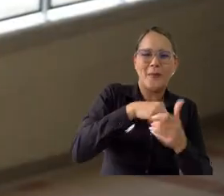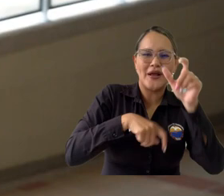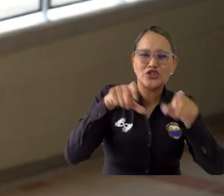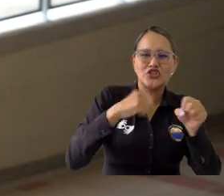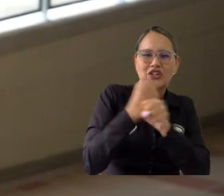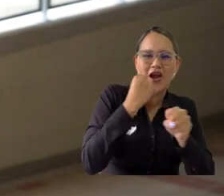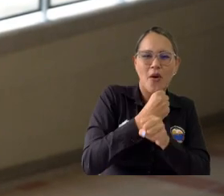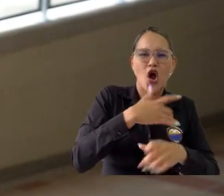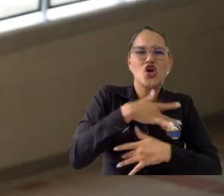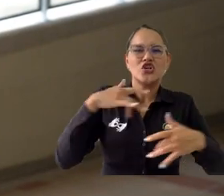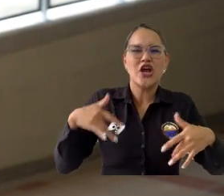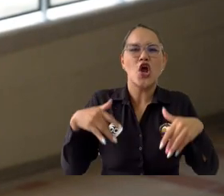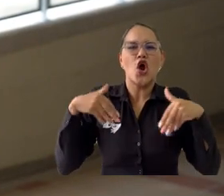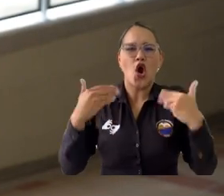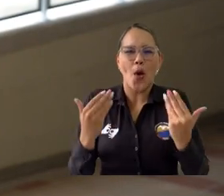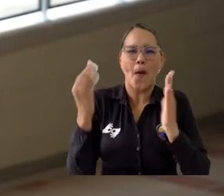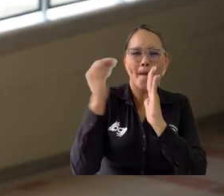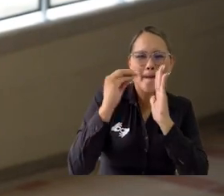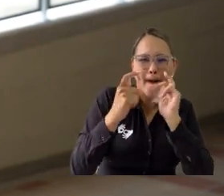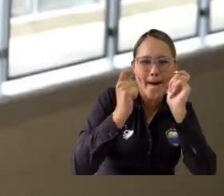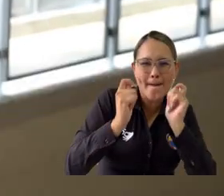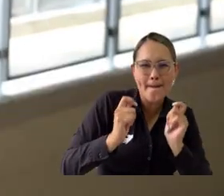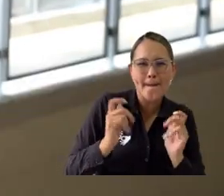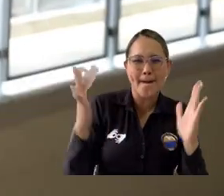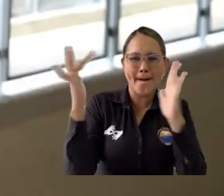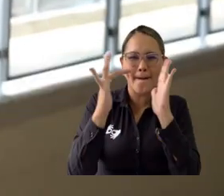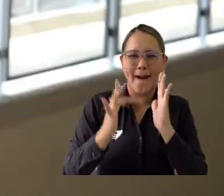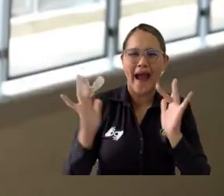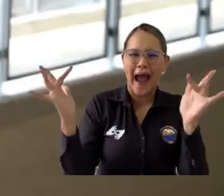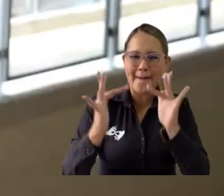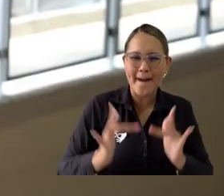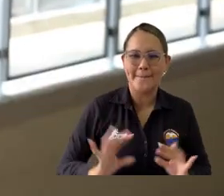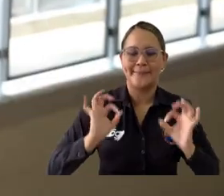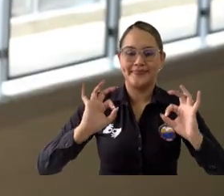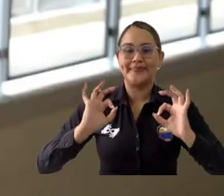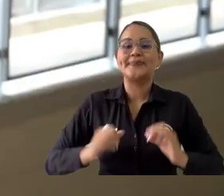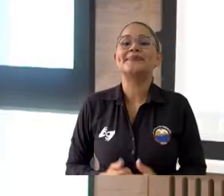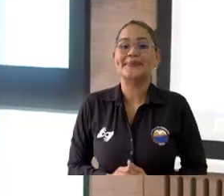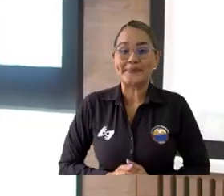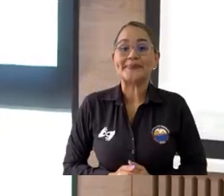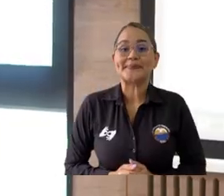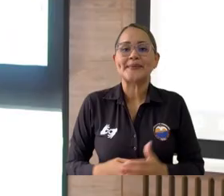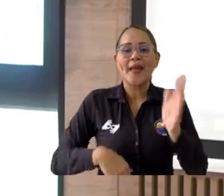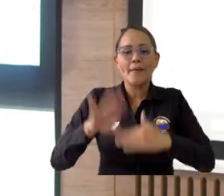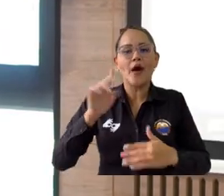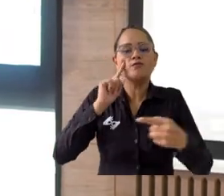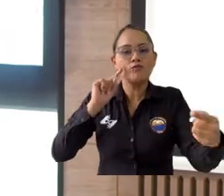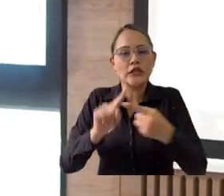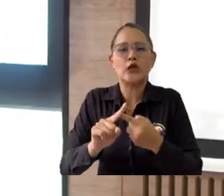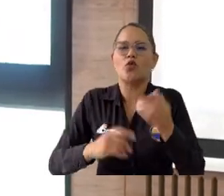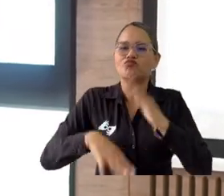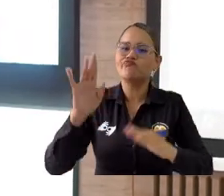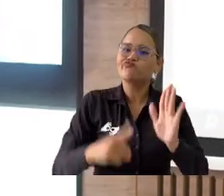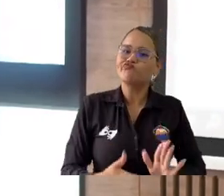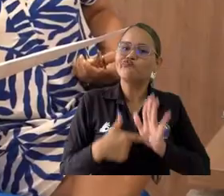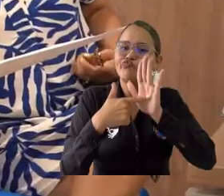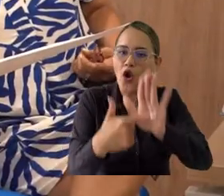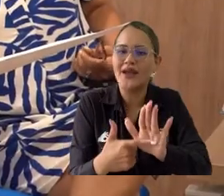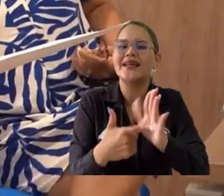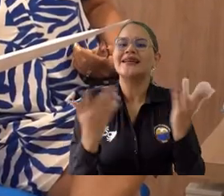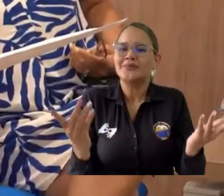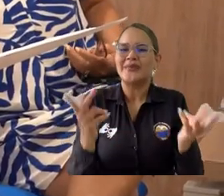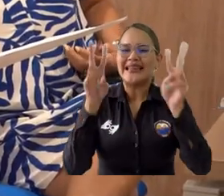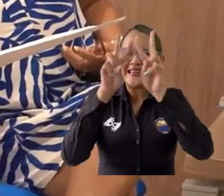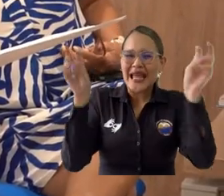que hemos buscado es convocar al mayor número de sectores para ganar representatividad en la identificación de problemas que